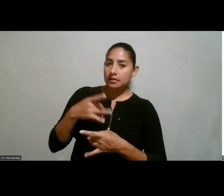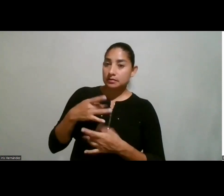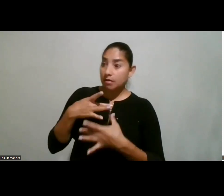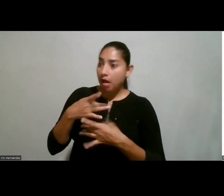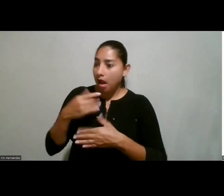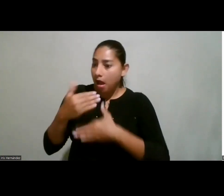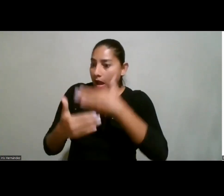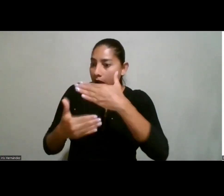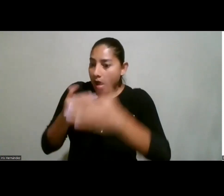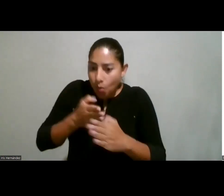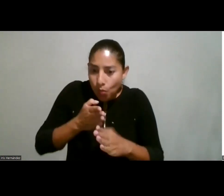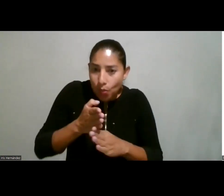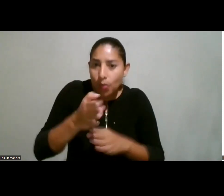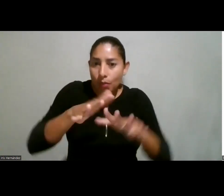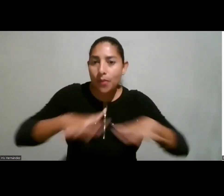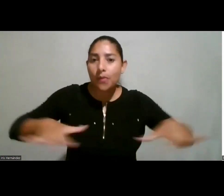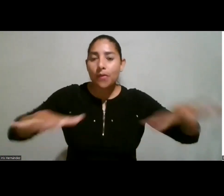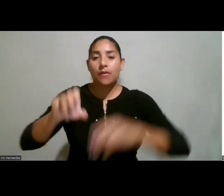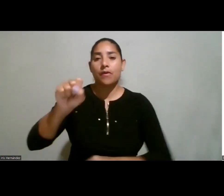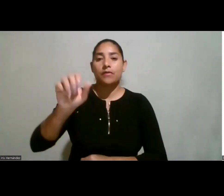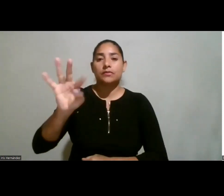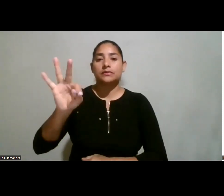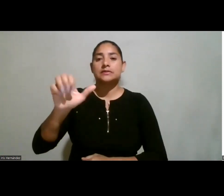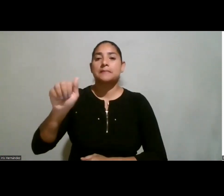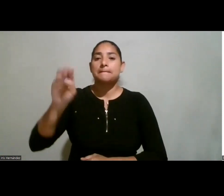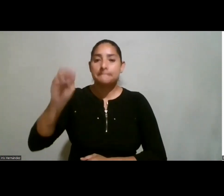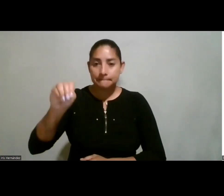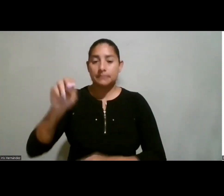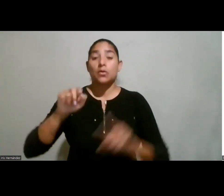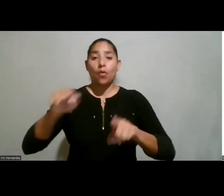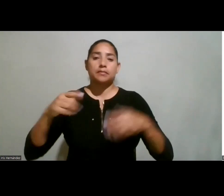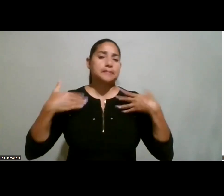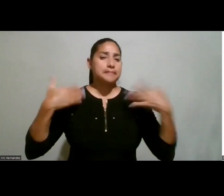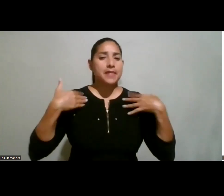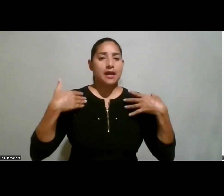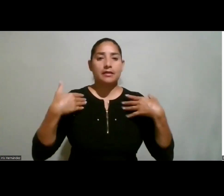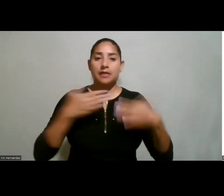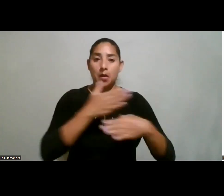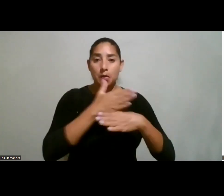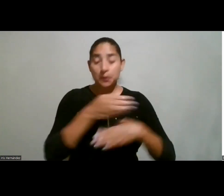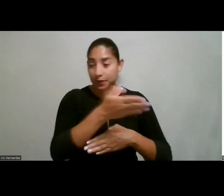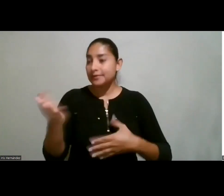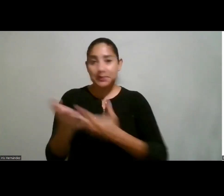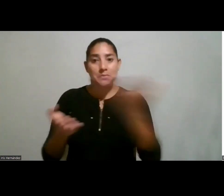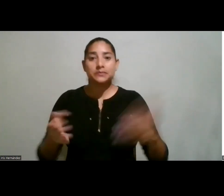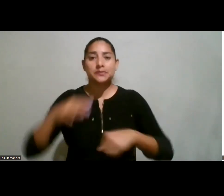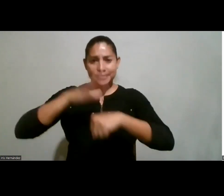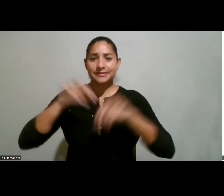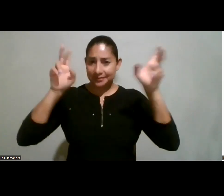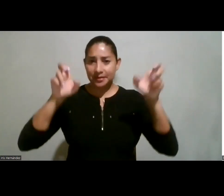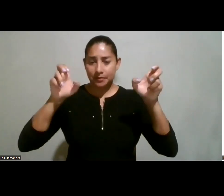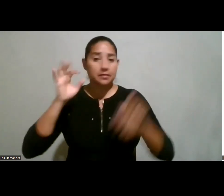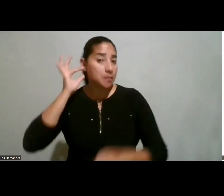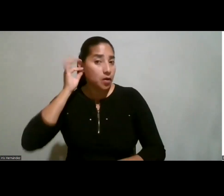trayectoria en los campos STEM. El día de hoy me alegra mucho poder compartir con ustedes sobre este tema de mujeres